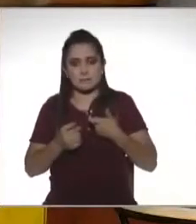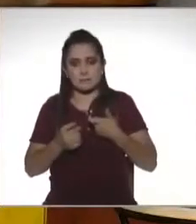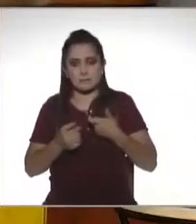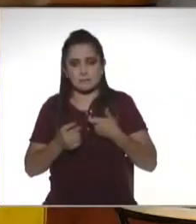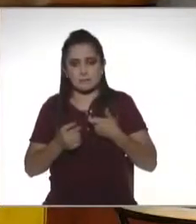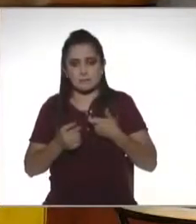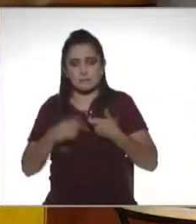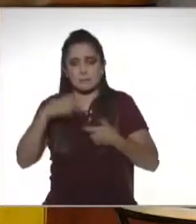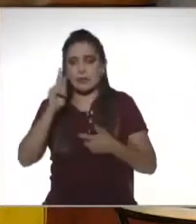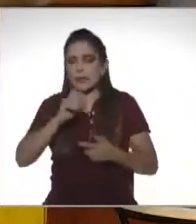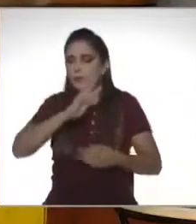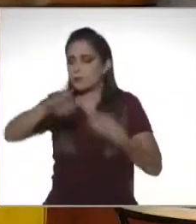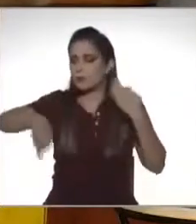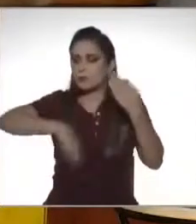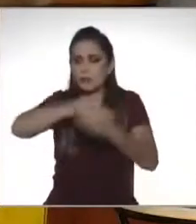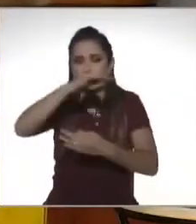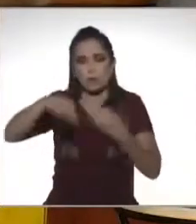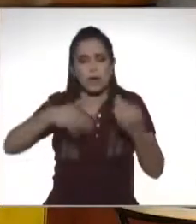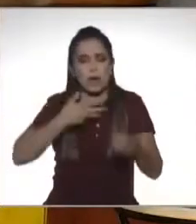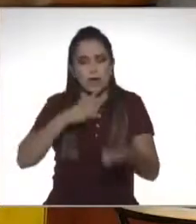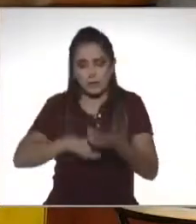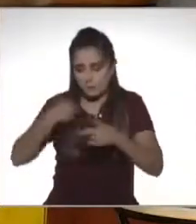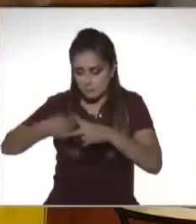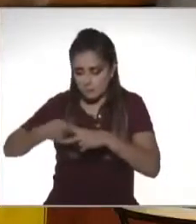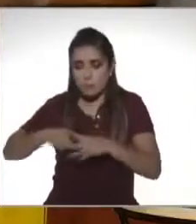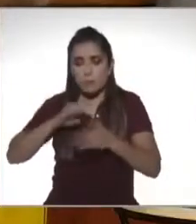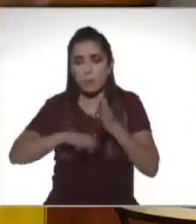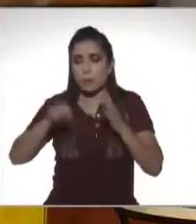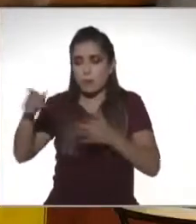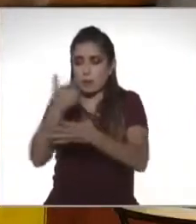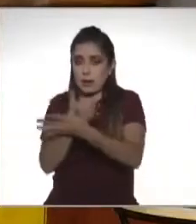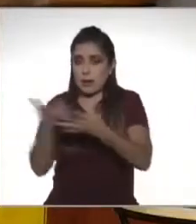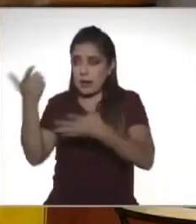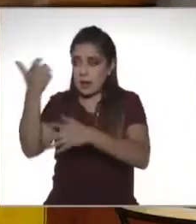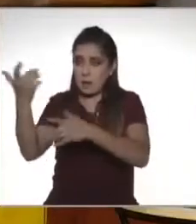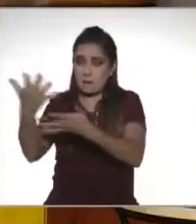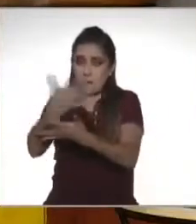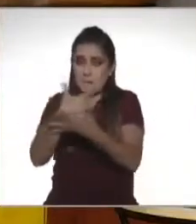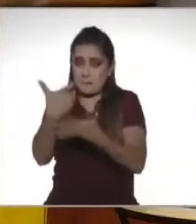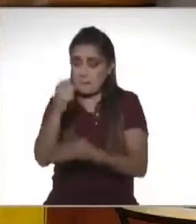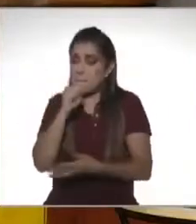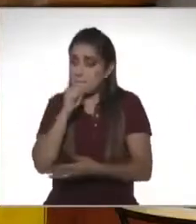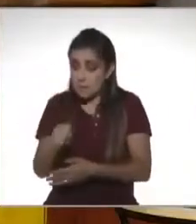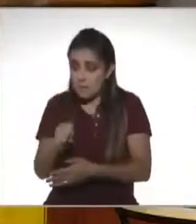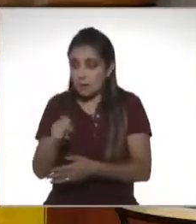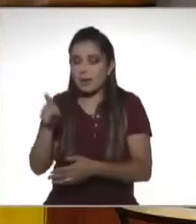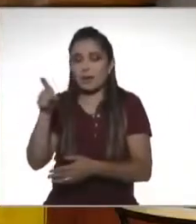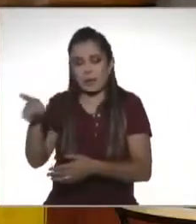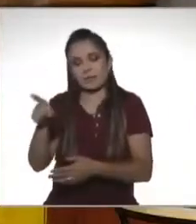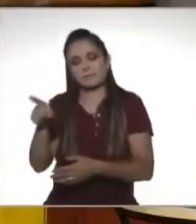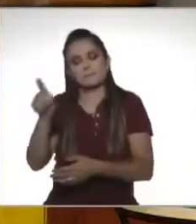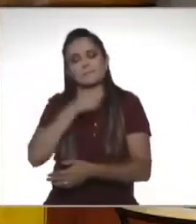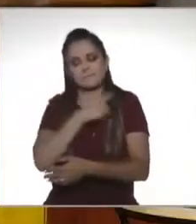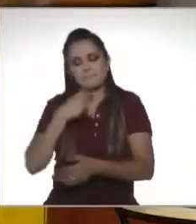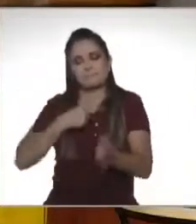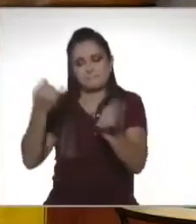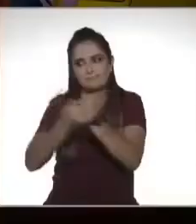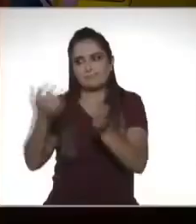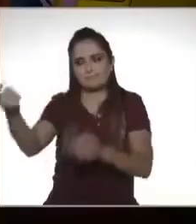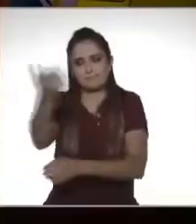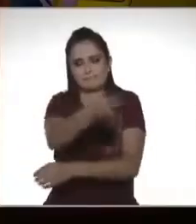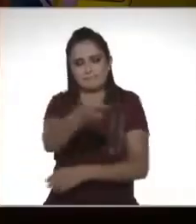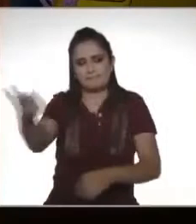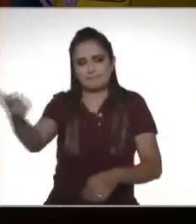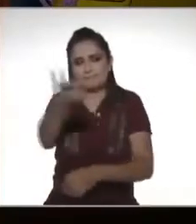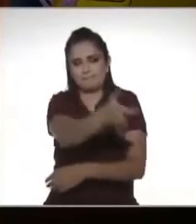Pero todo mundo tiene un cálculo. El que gana ya más de salario mínimo tiene que considerarse que es contribuyente del impuesto y que